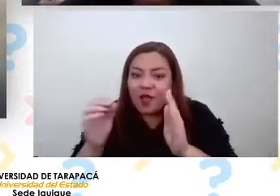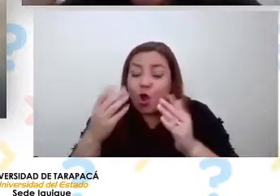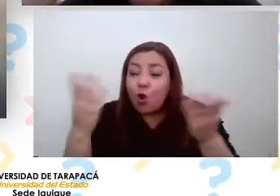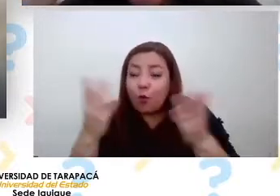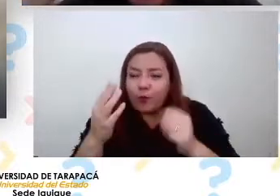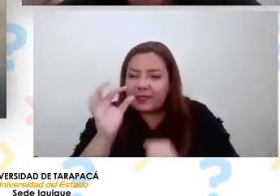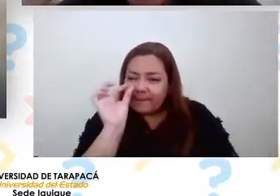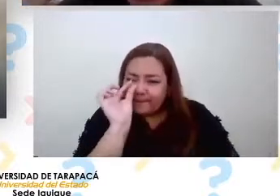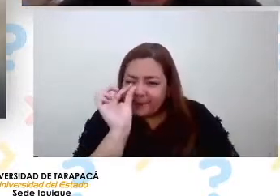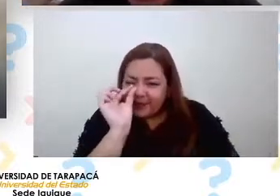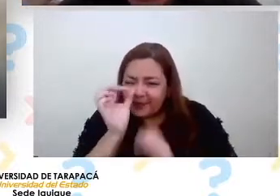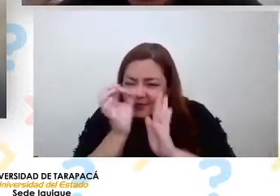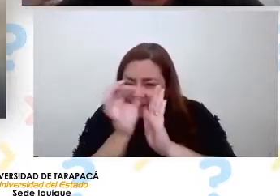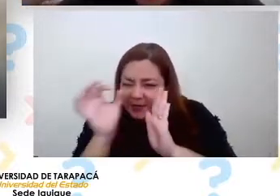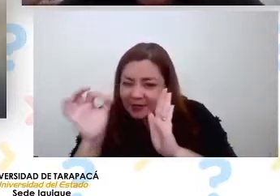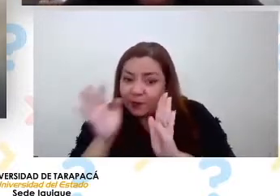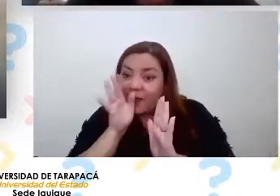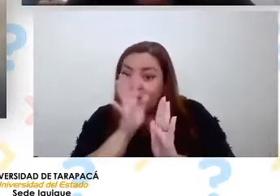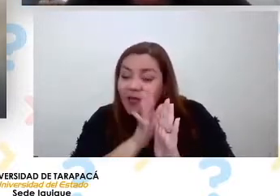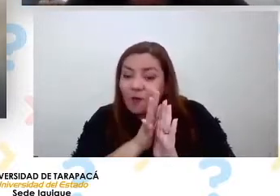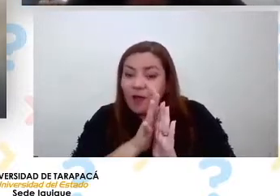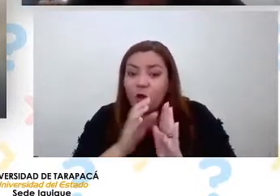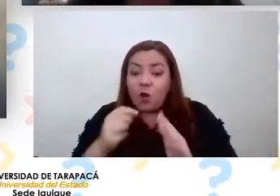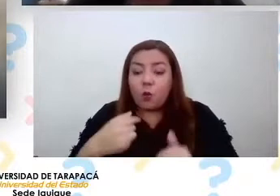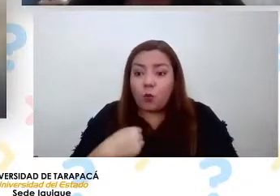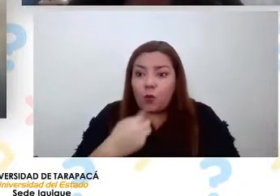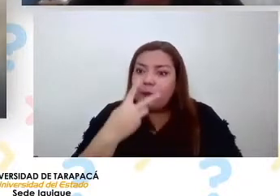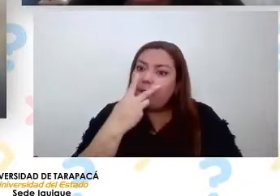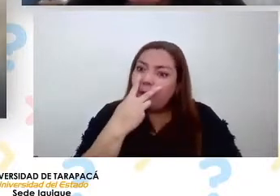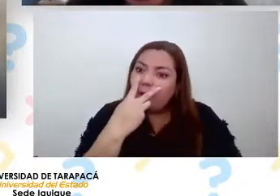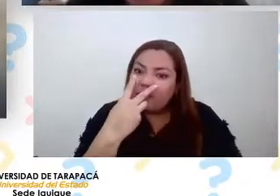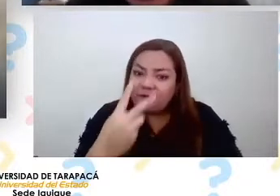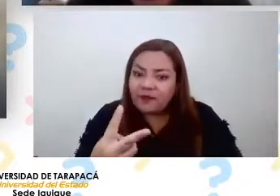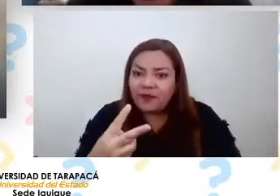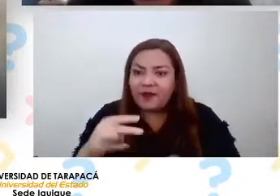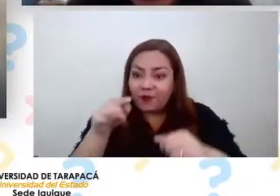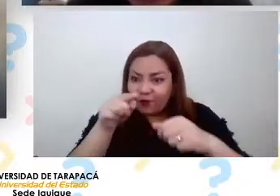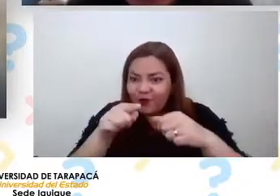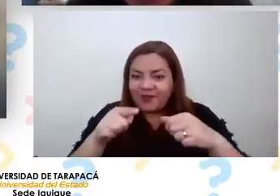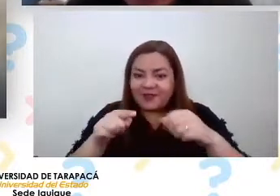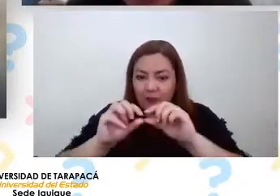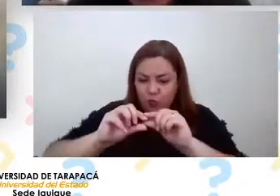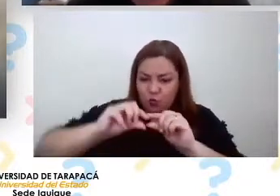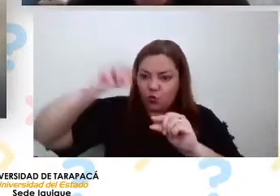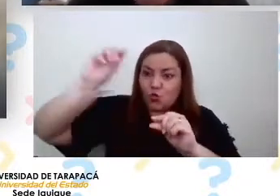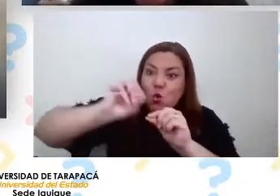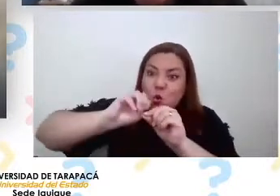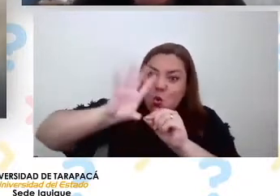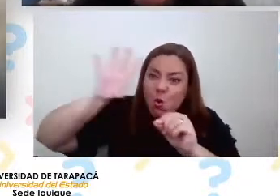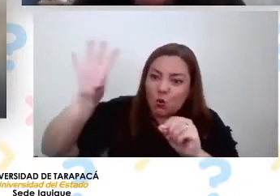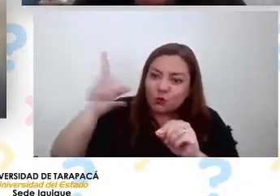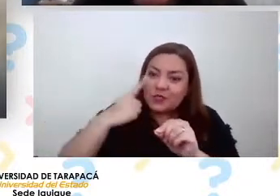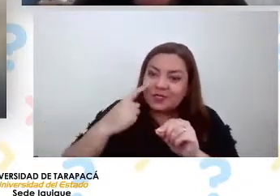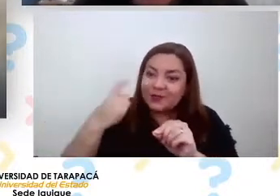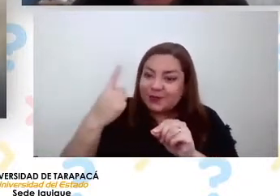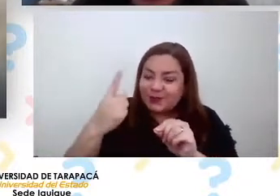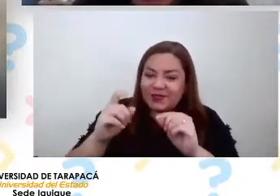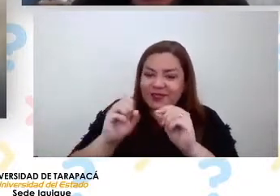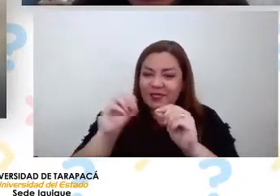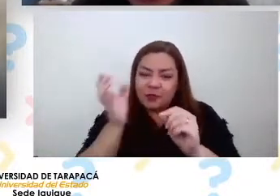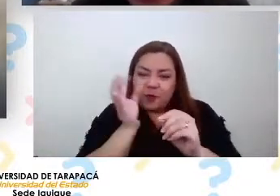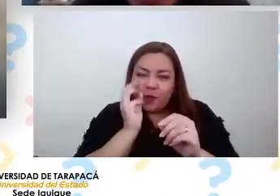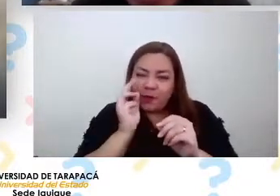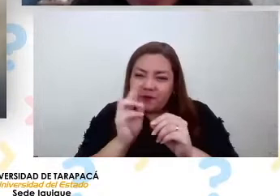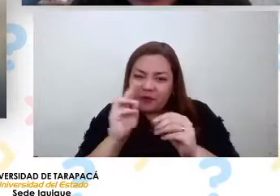pequeñas partículas de agua uno las puede ver mediante este haz de luz donde podemos observar un movimiento